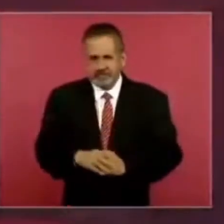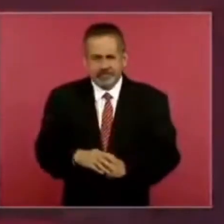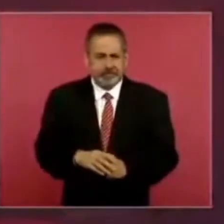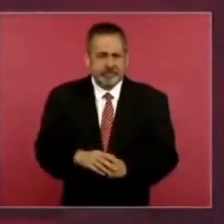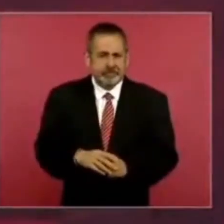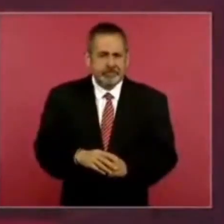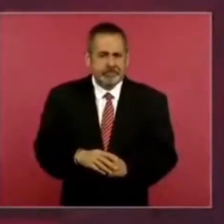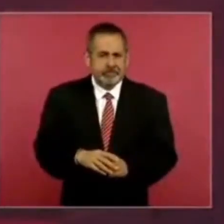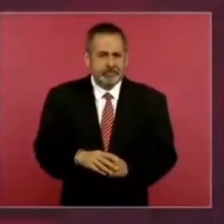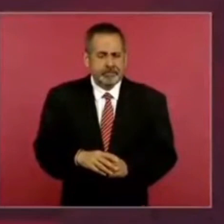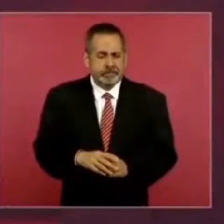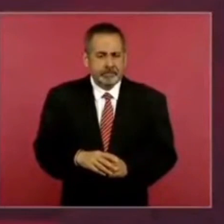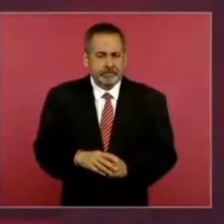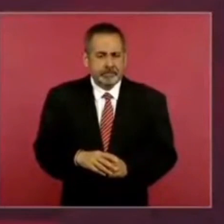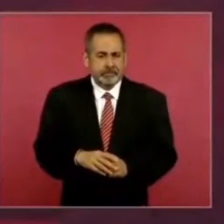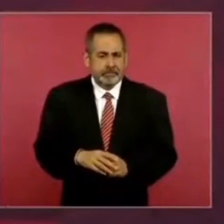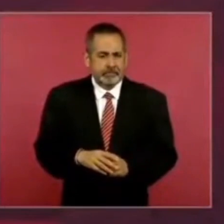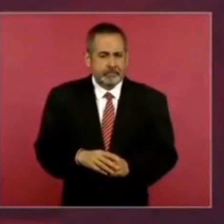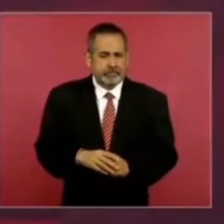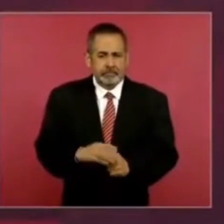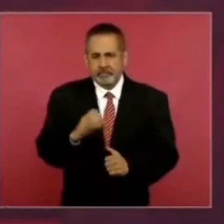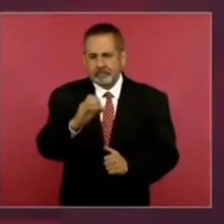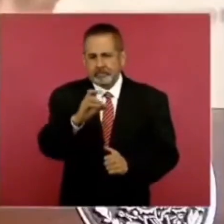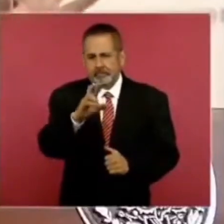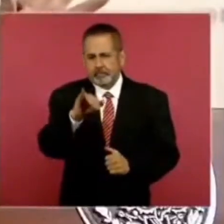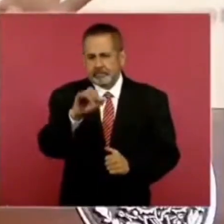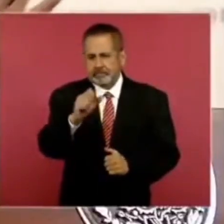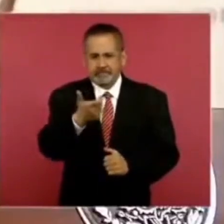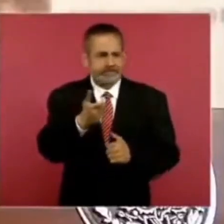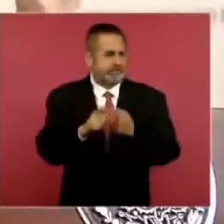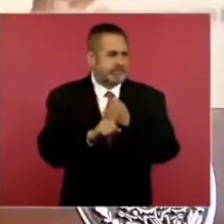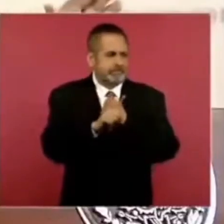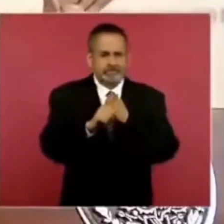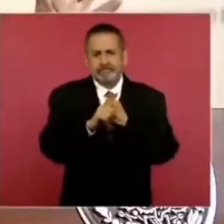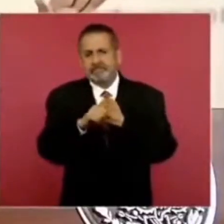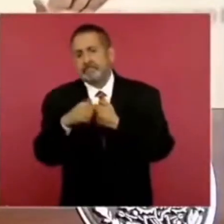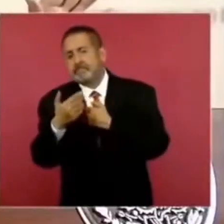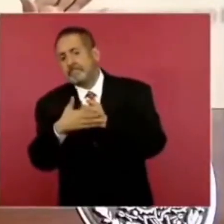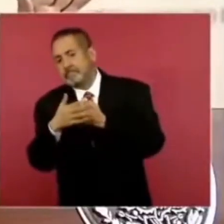ninguna crisis económica en puerta,